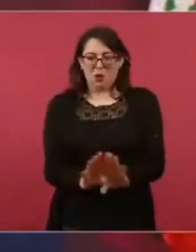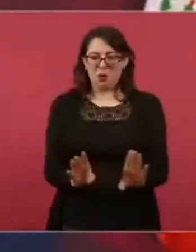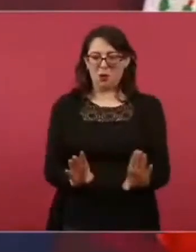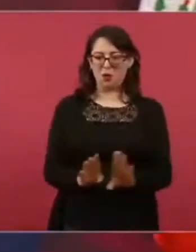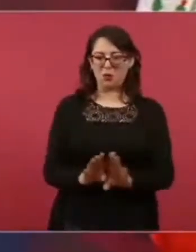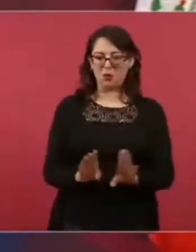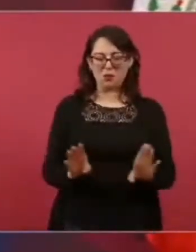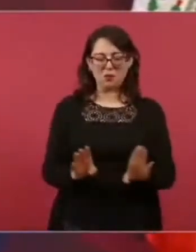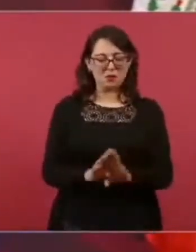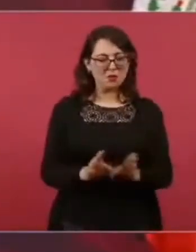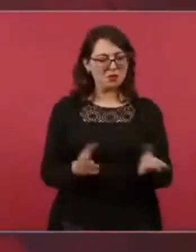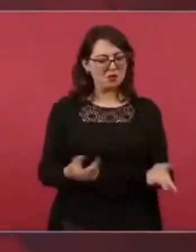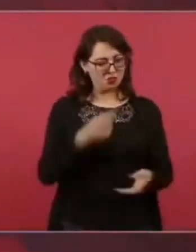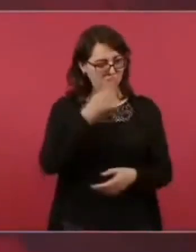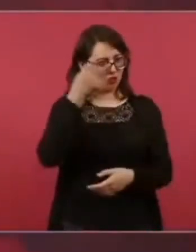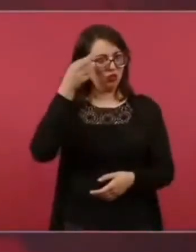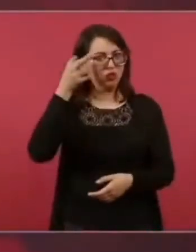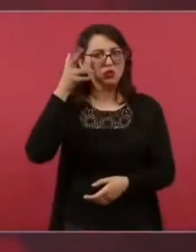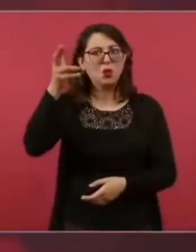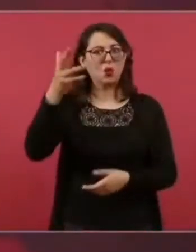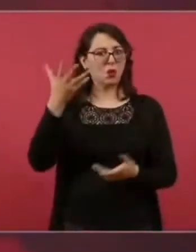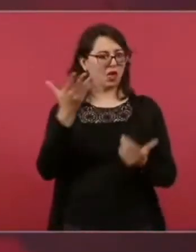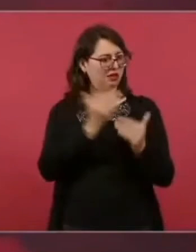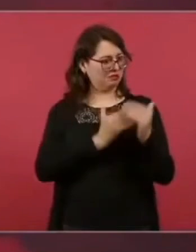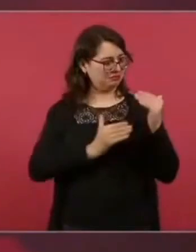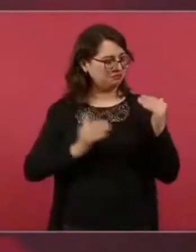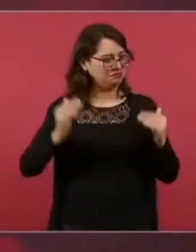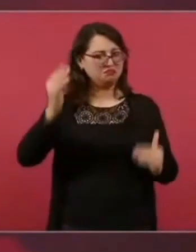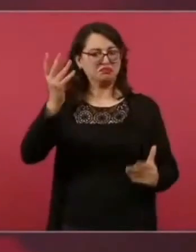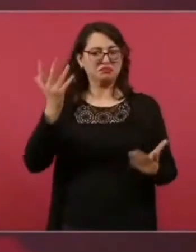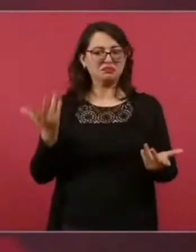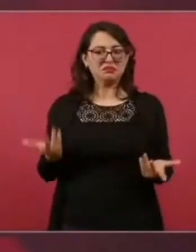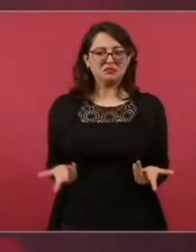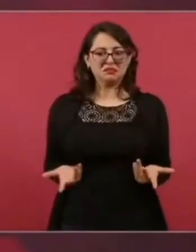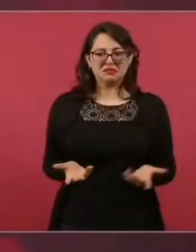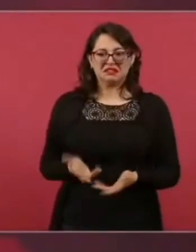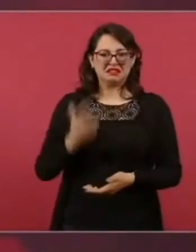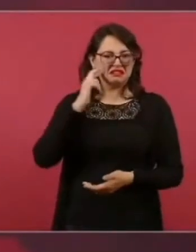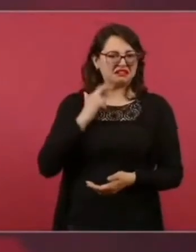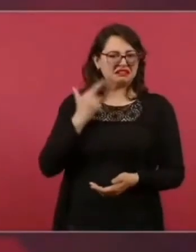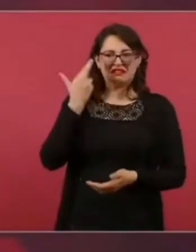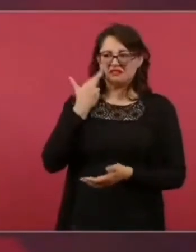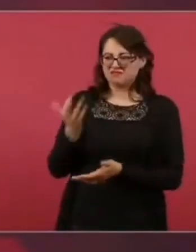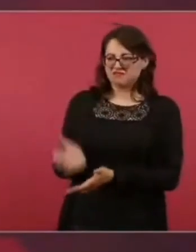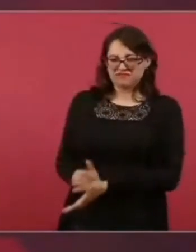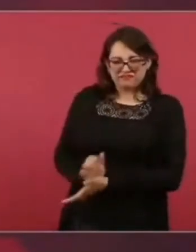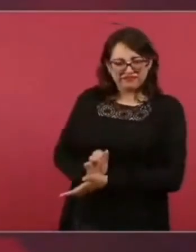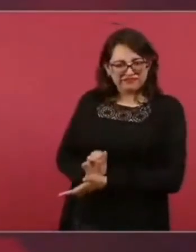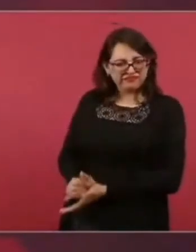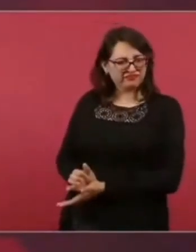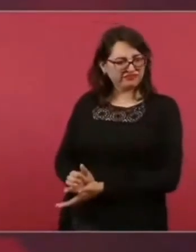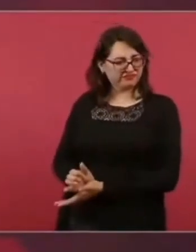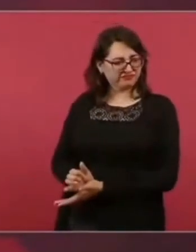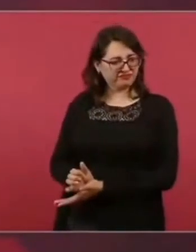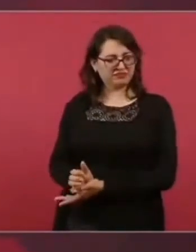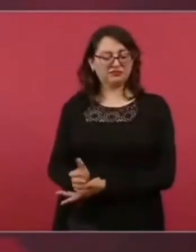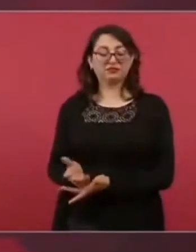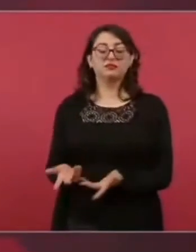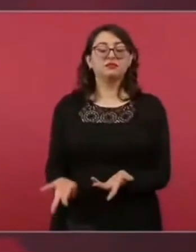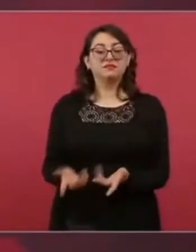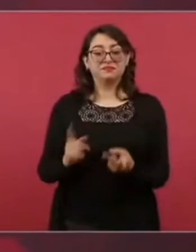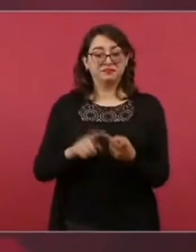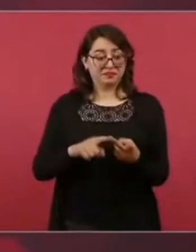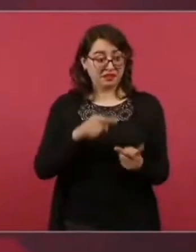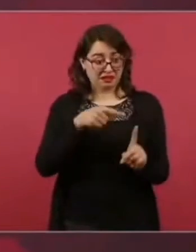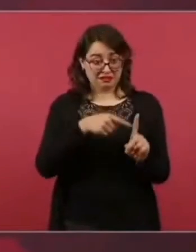orgánico del conservadurismo otra eminencia castañera